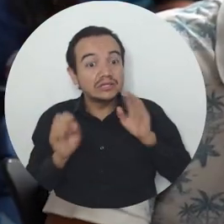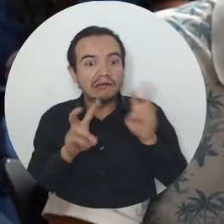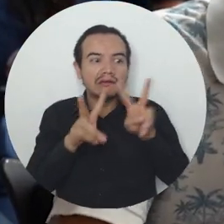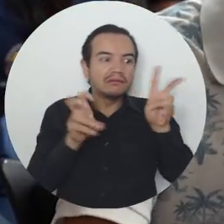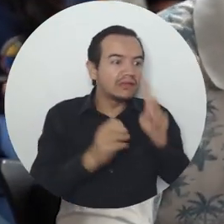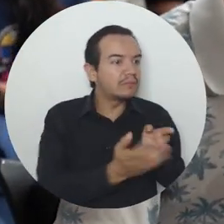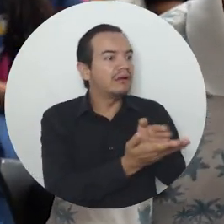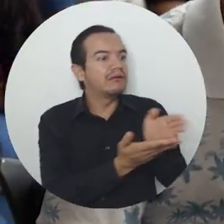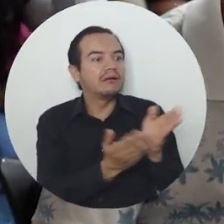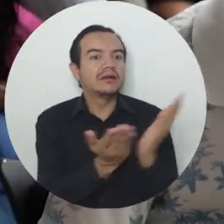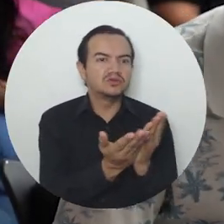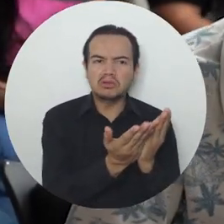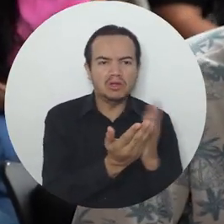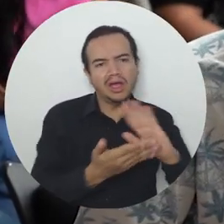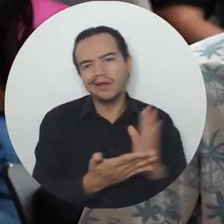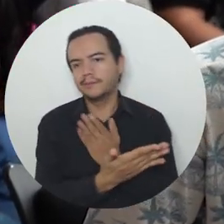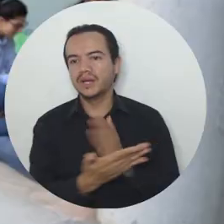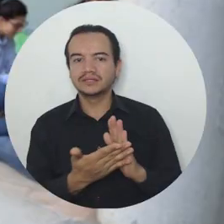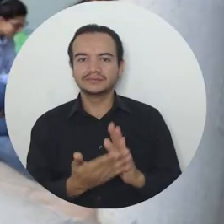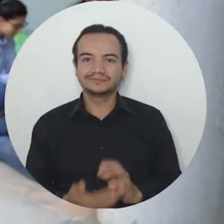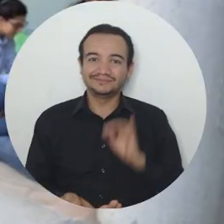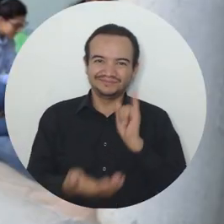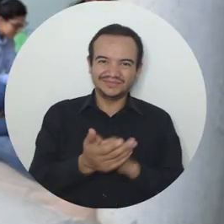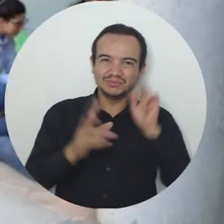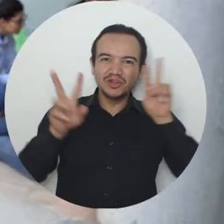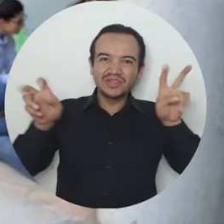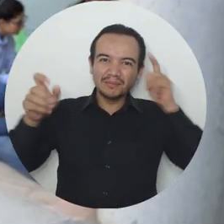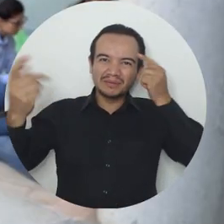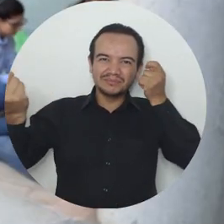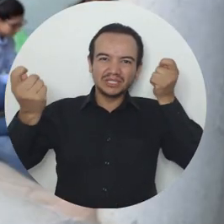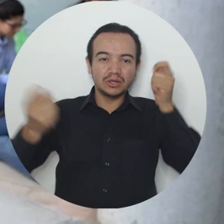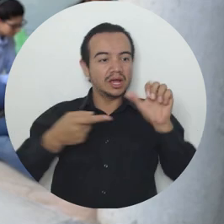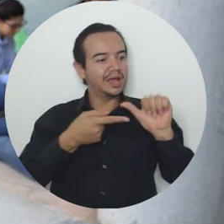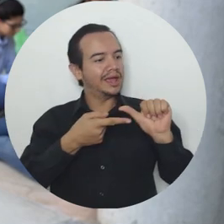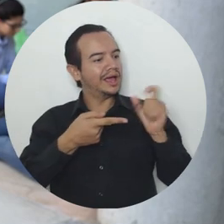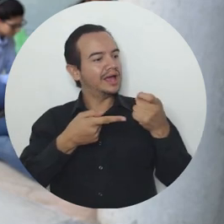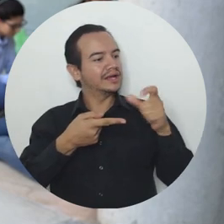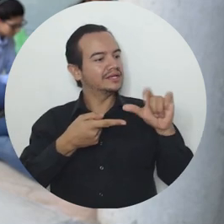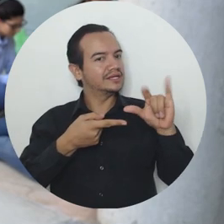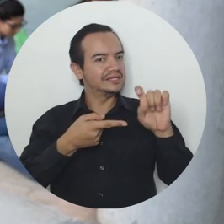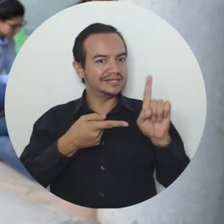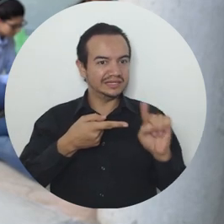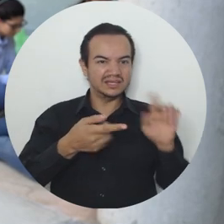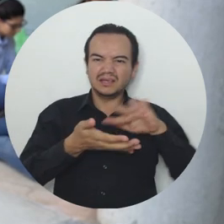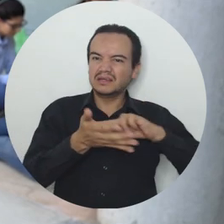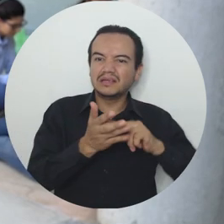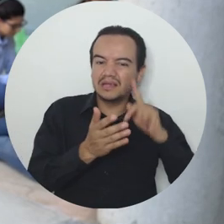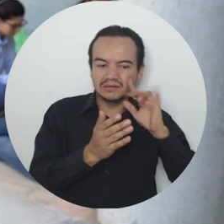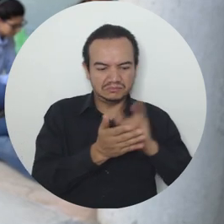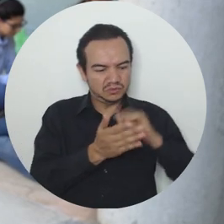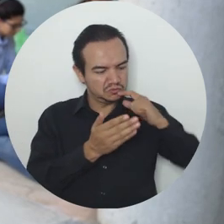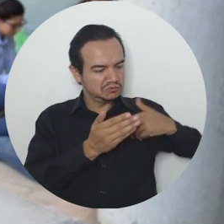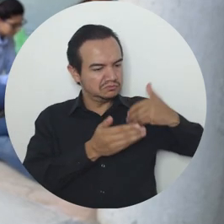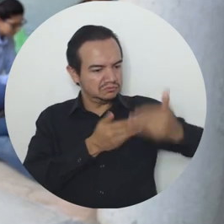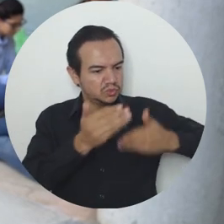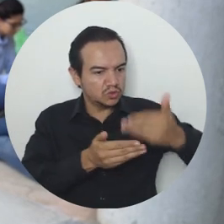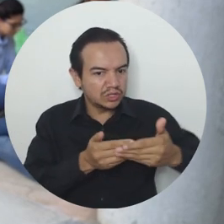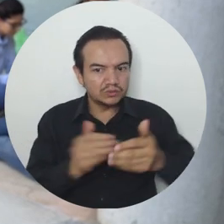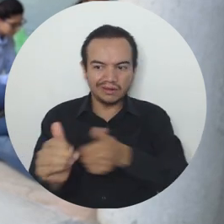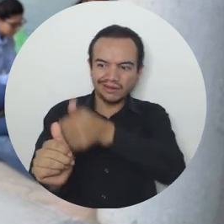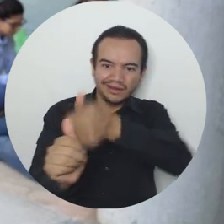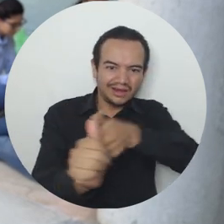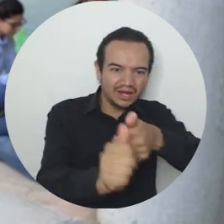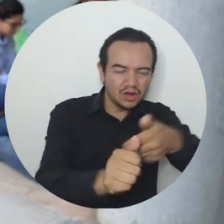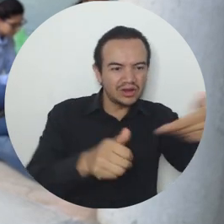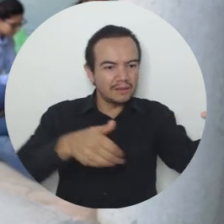hagan actividades que no tengan nada que ver con su carrera. Intentando replicar lo que tiene que ver con la metodología ágiles, es decir, un proceso en el cual